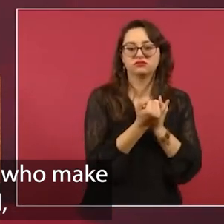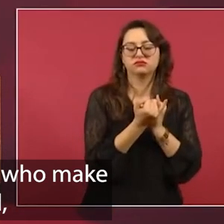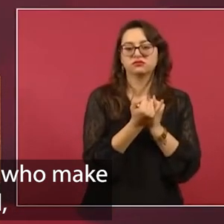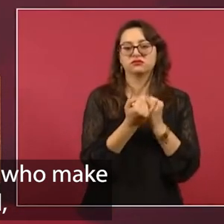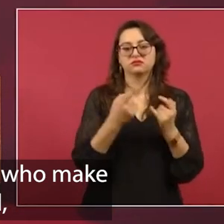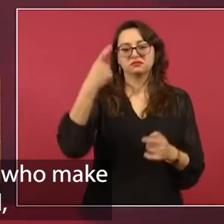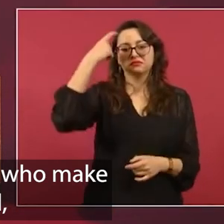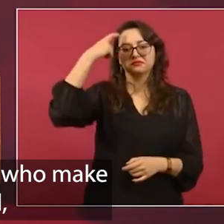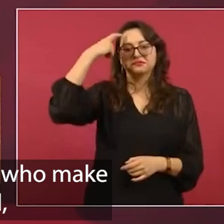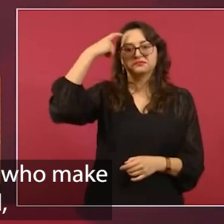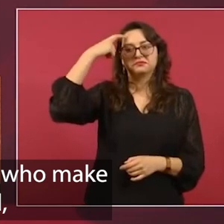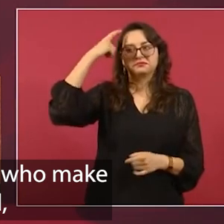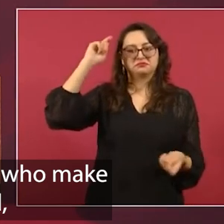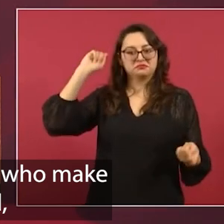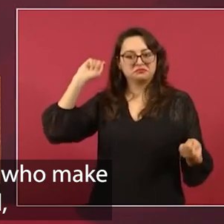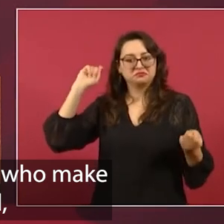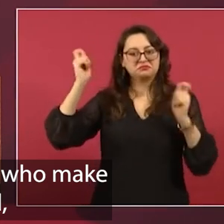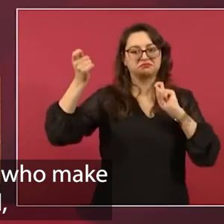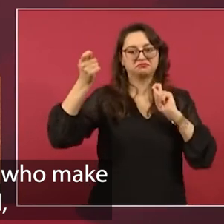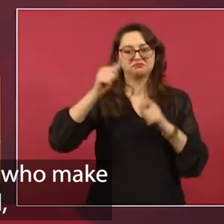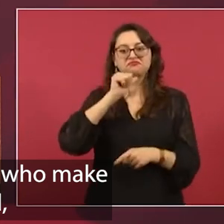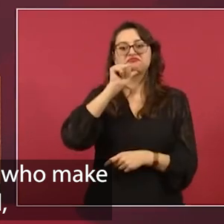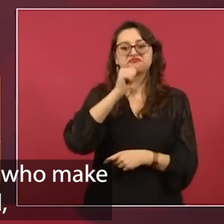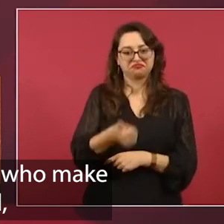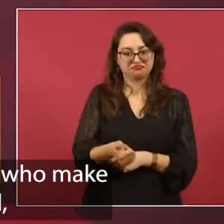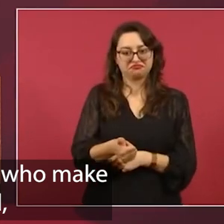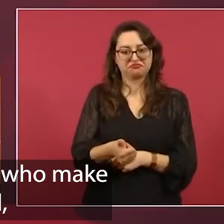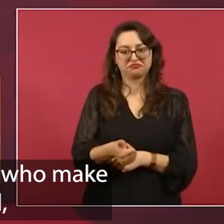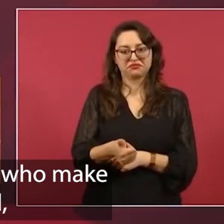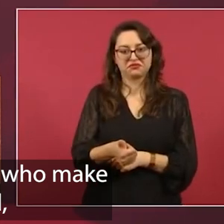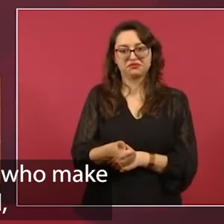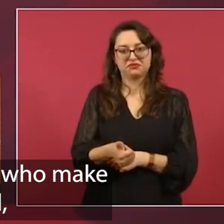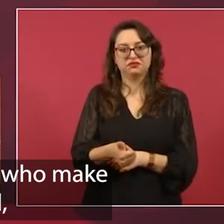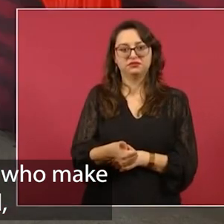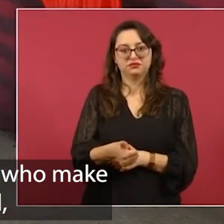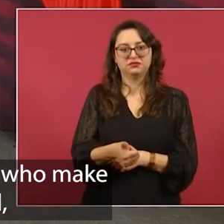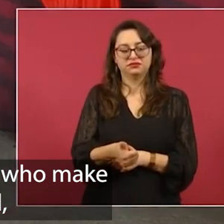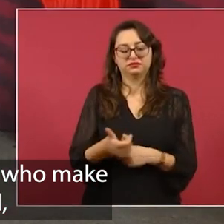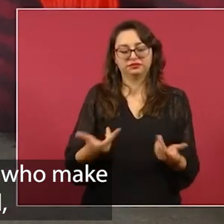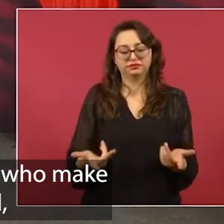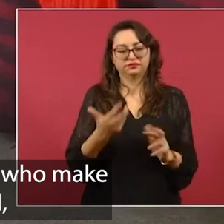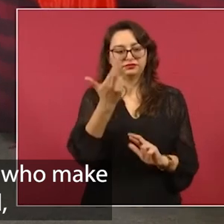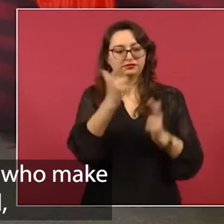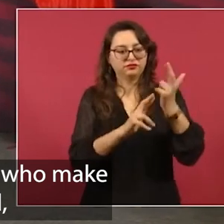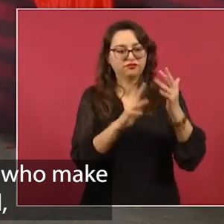Porque los que hacen esas revoluciones, esa vanguardia,